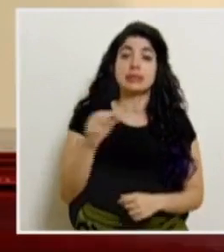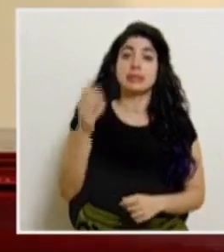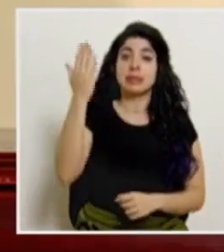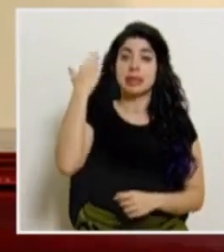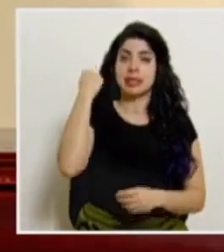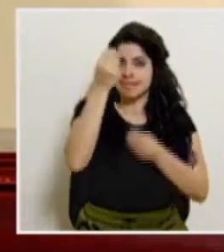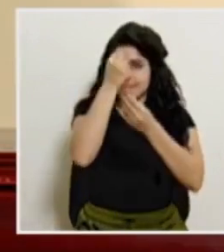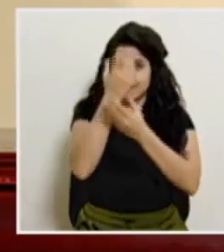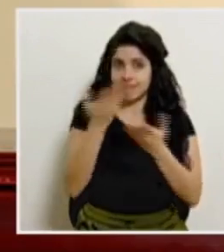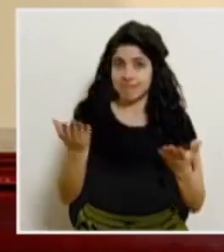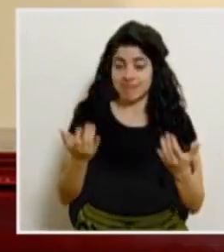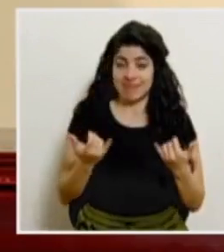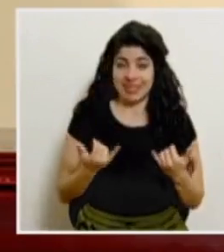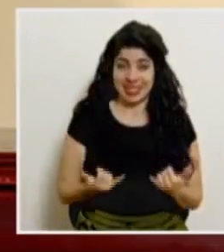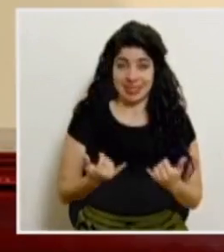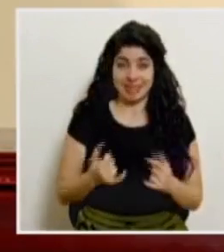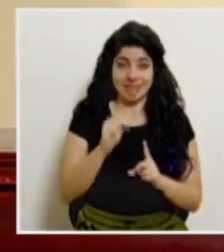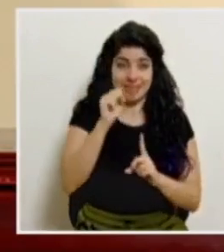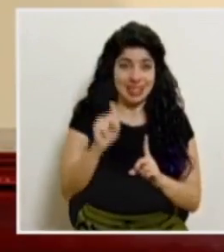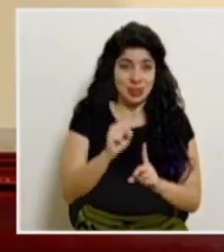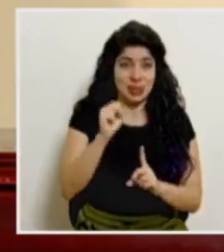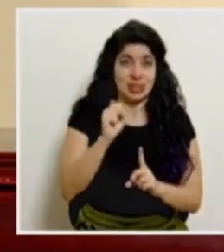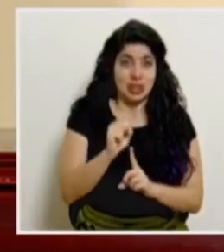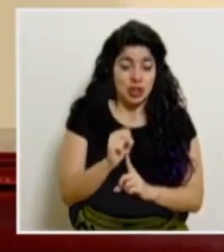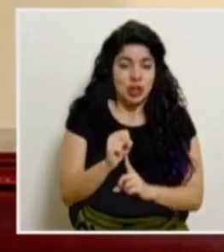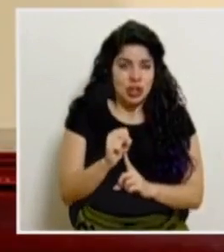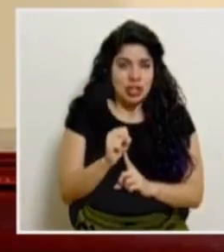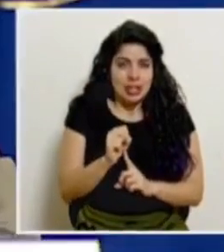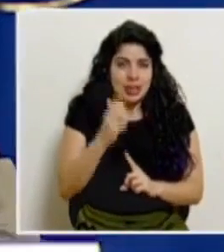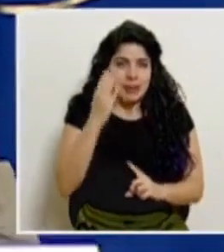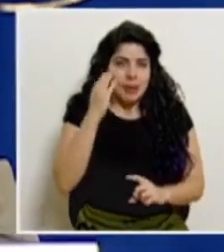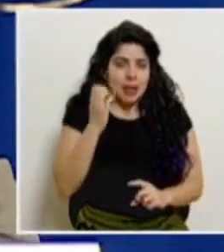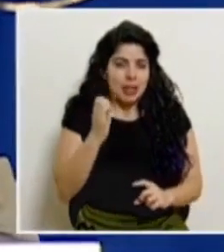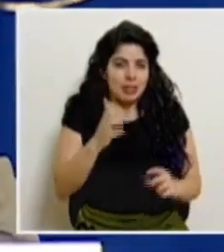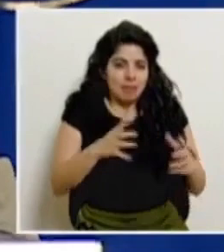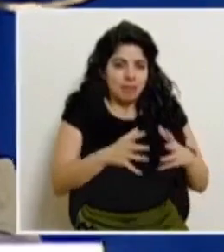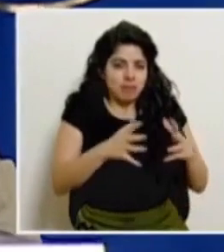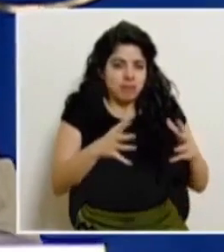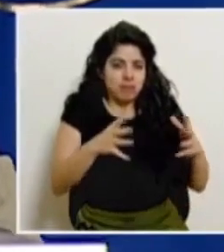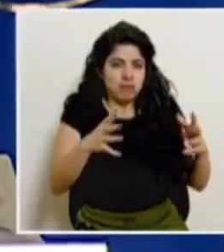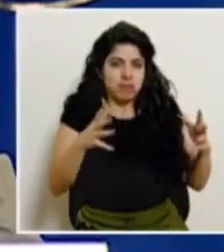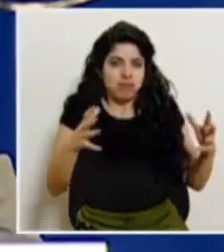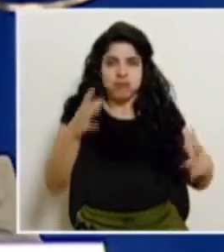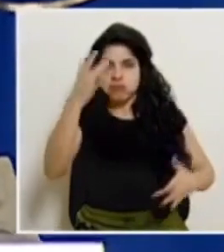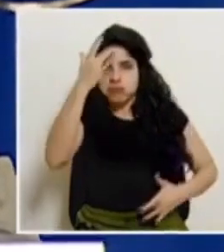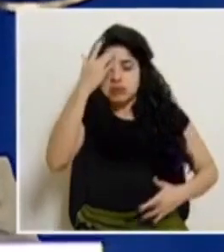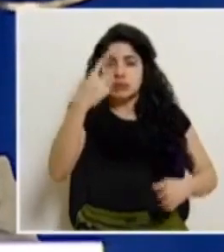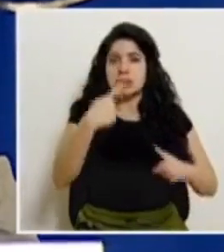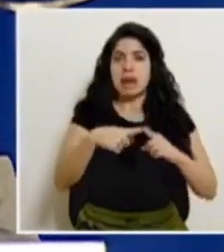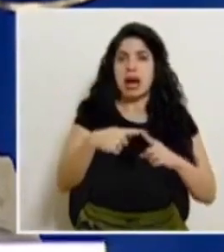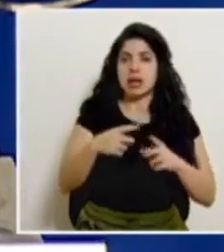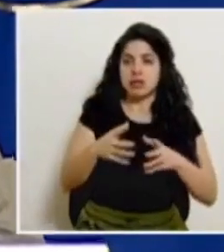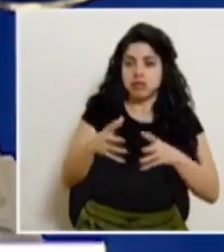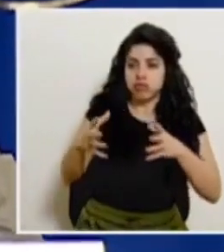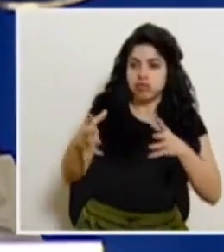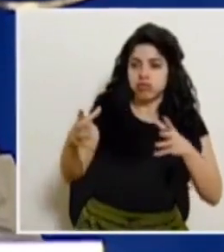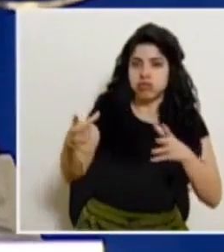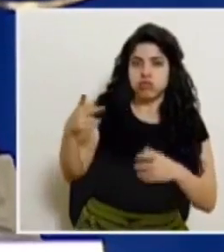que ante la situación que estábamos viviendo en términos del aumento de casos y el aumento del riesgo de contagio,